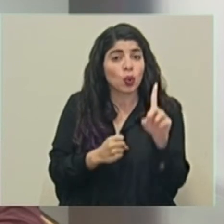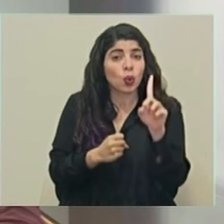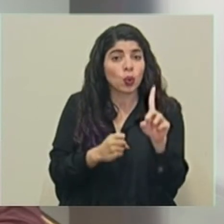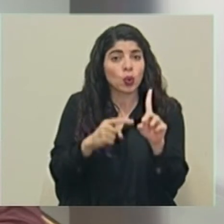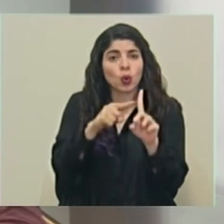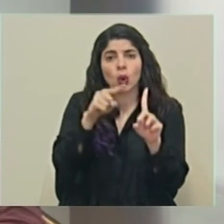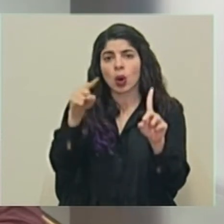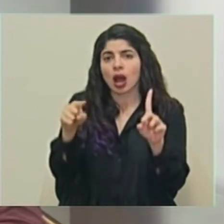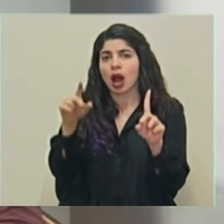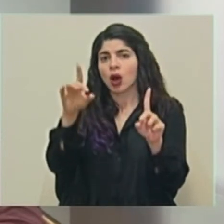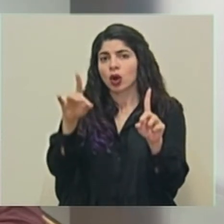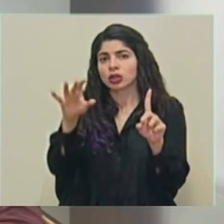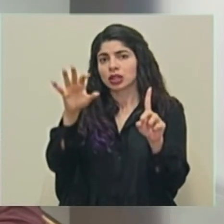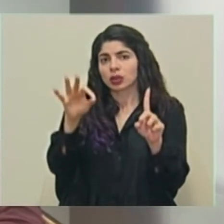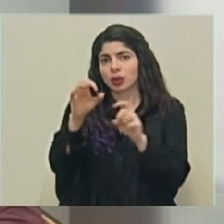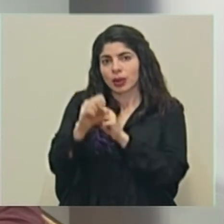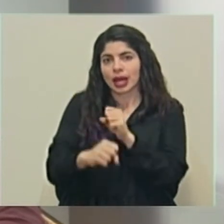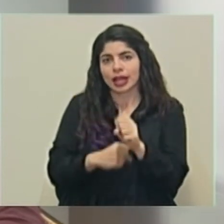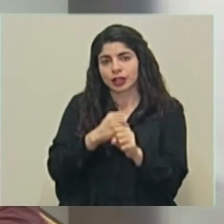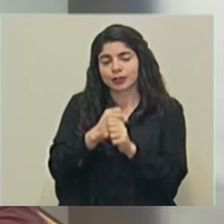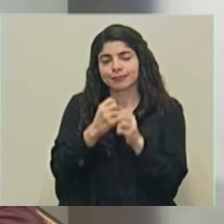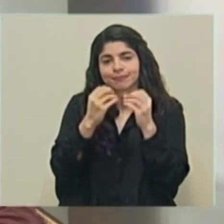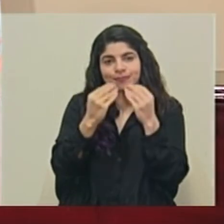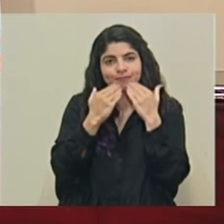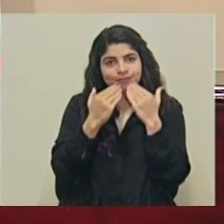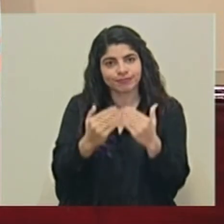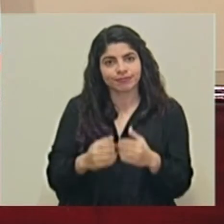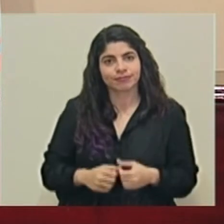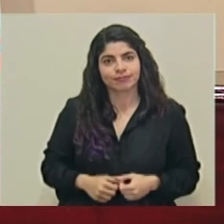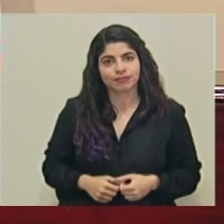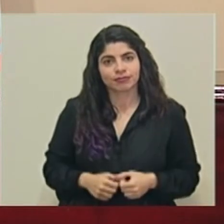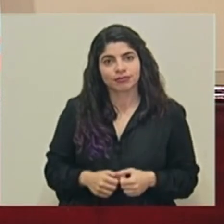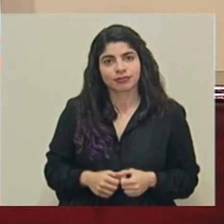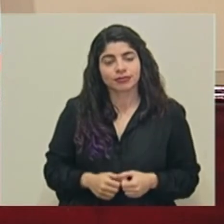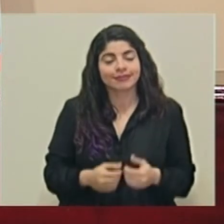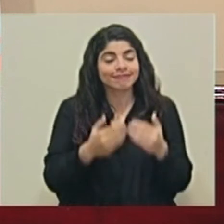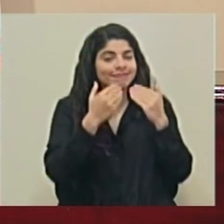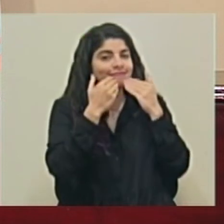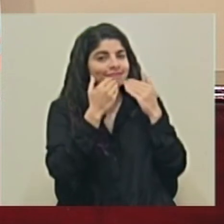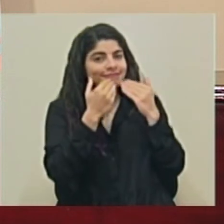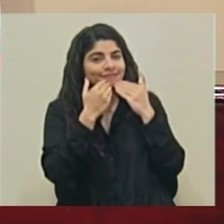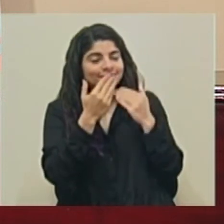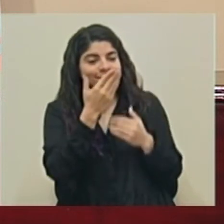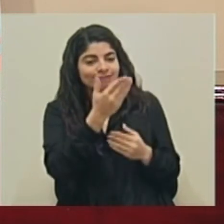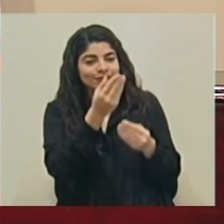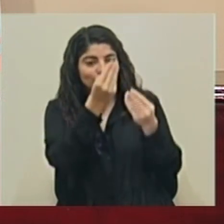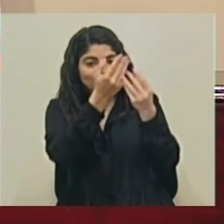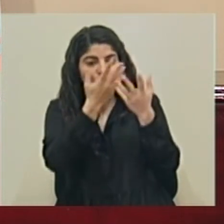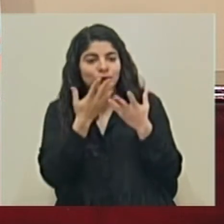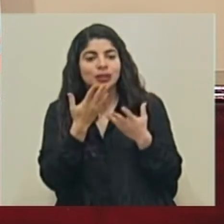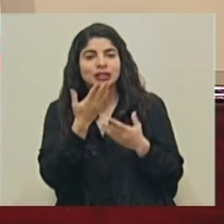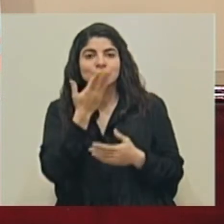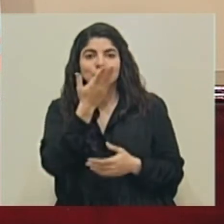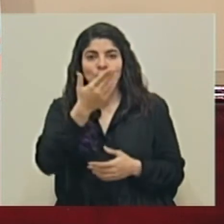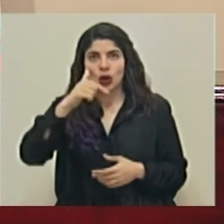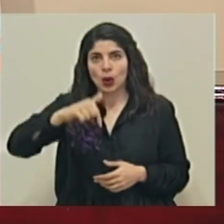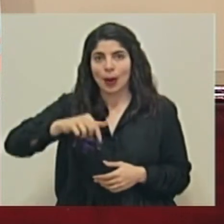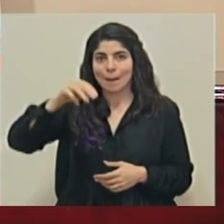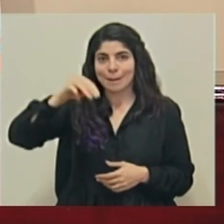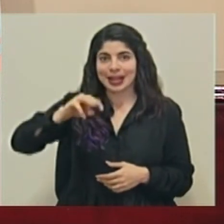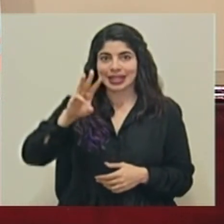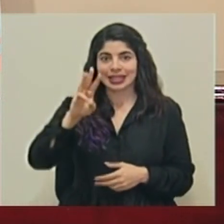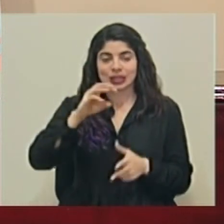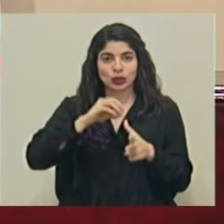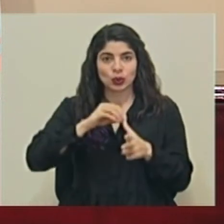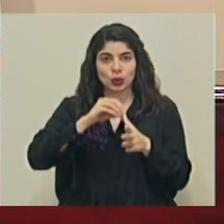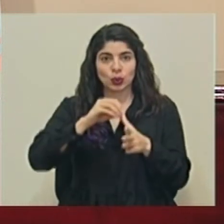a 89 años. Muchas gracias. Agradecemos el reporte epidemiológico de este martes 6